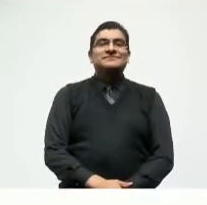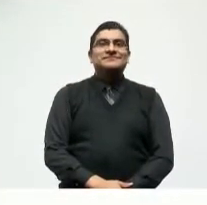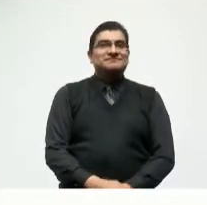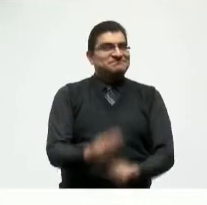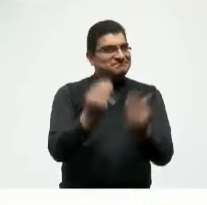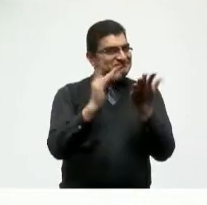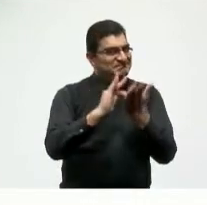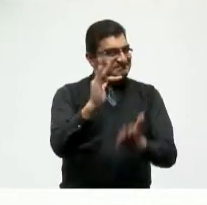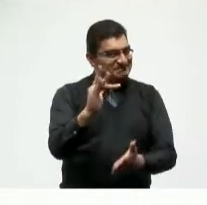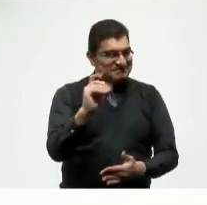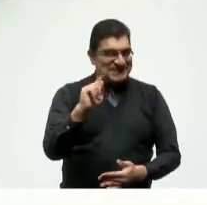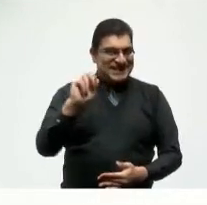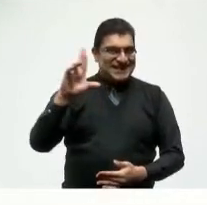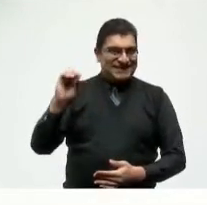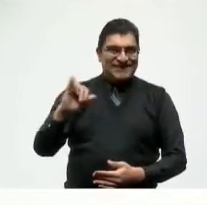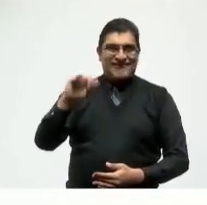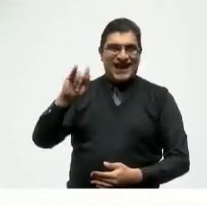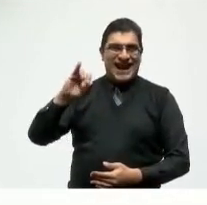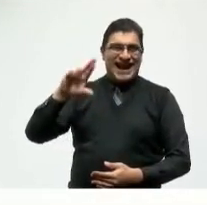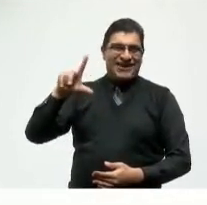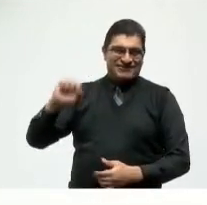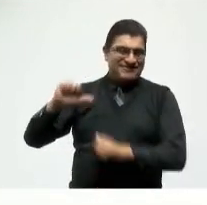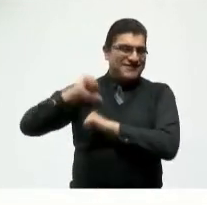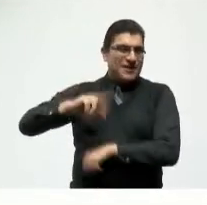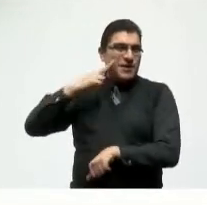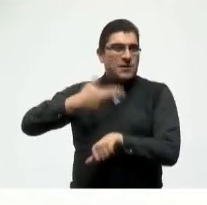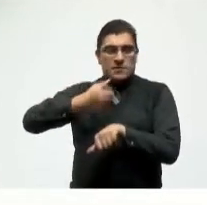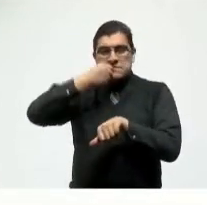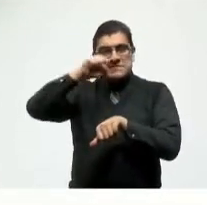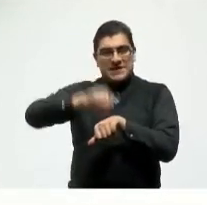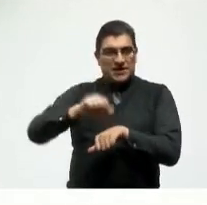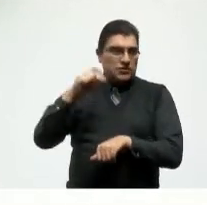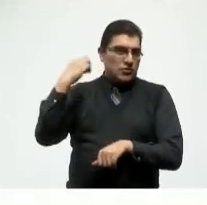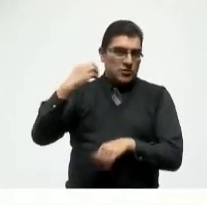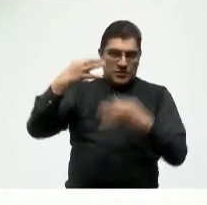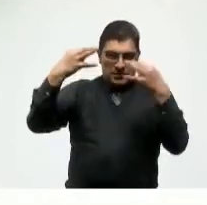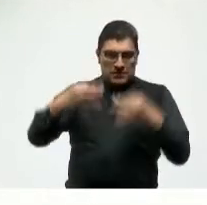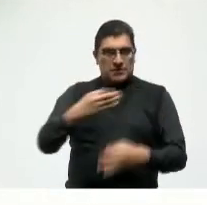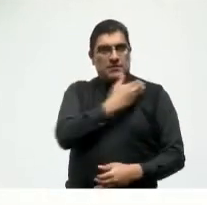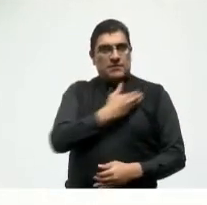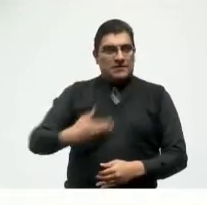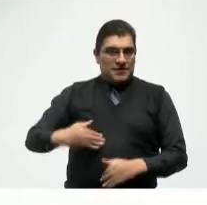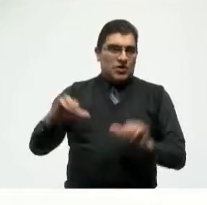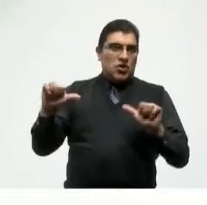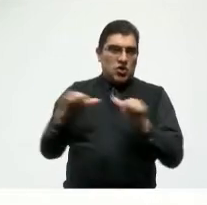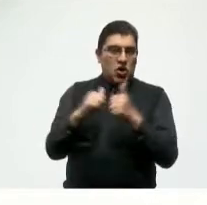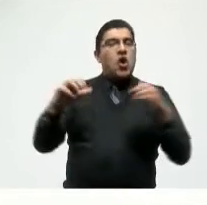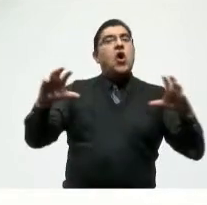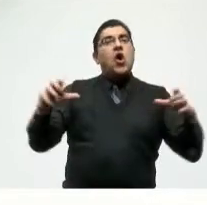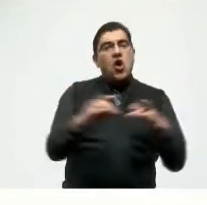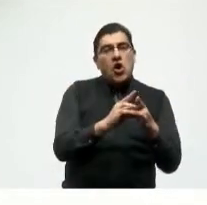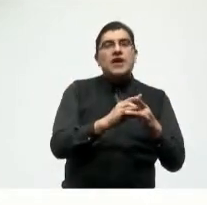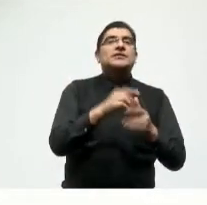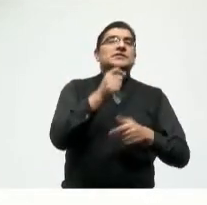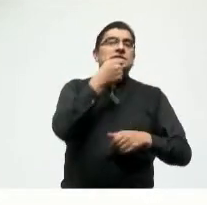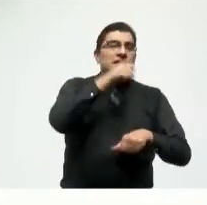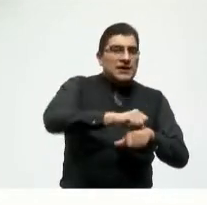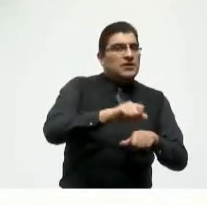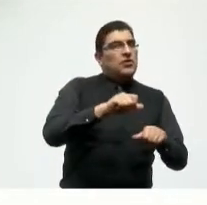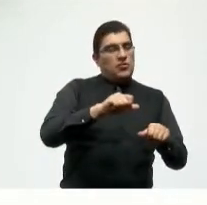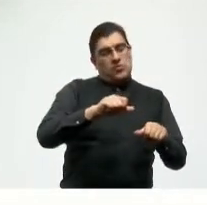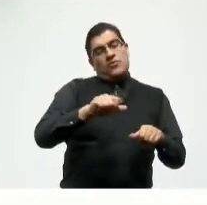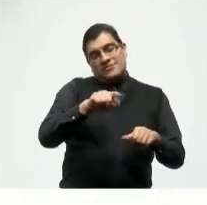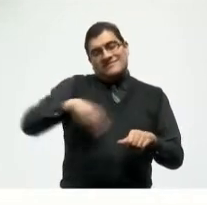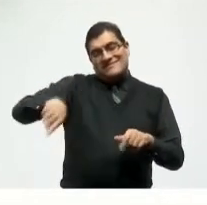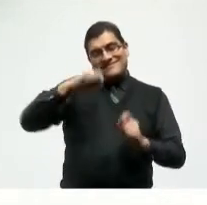muchísimas gracias maestro Juan Carlos Rivera Castellano secretario de turismo de Oaxaca y presidente de la unión de secretarios de turismo de